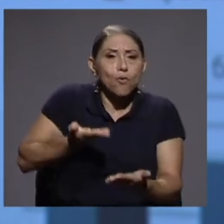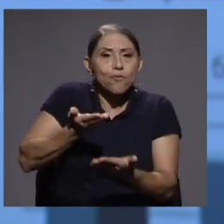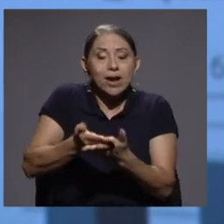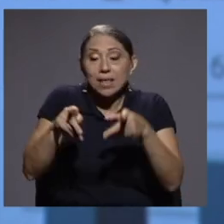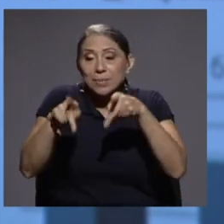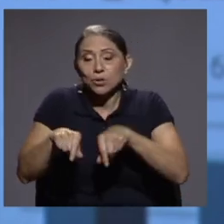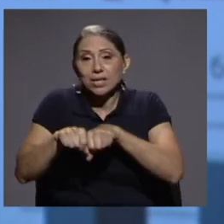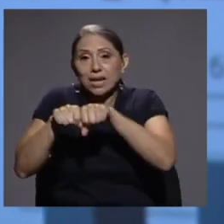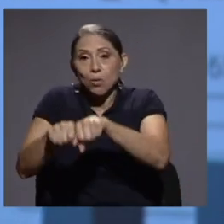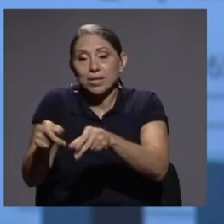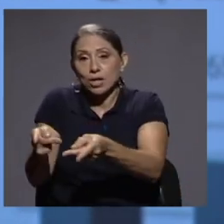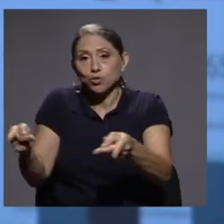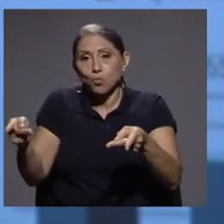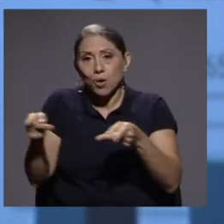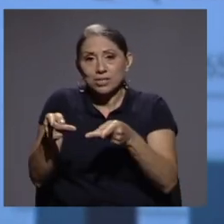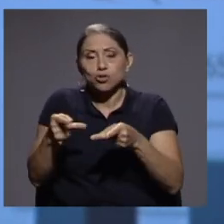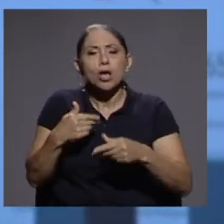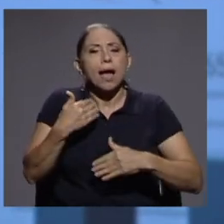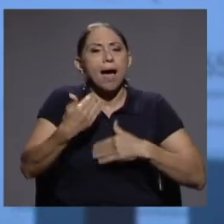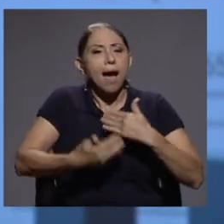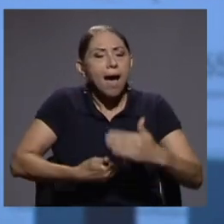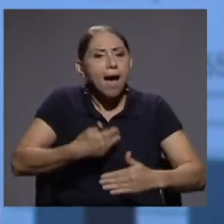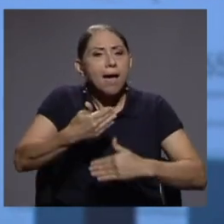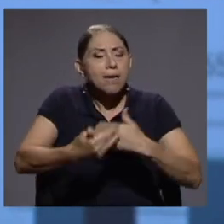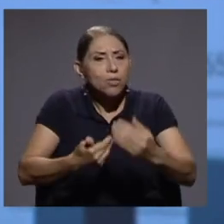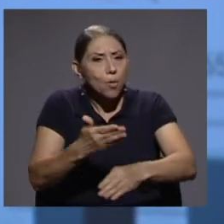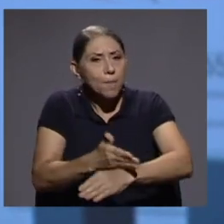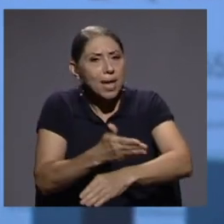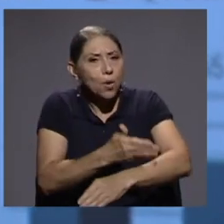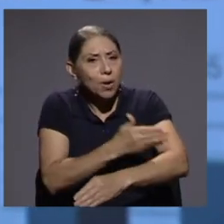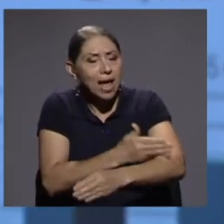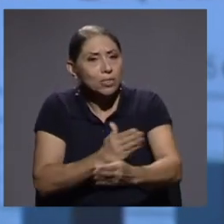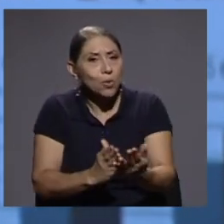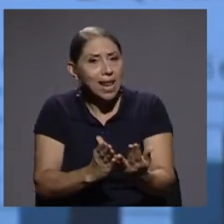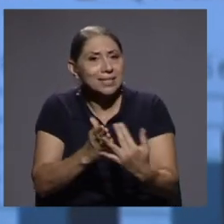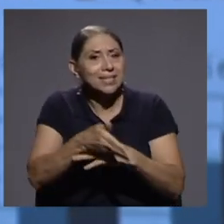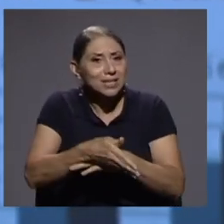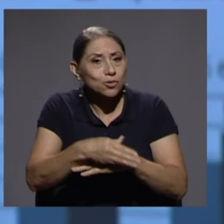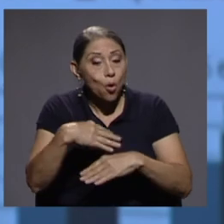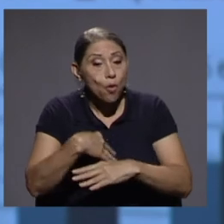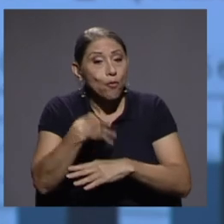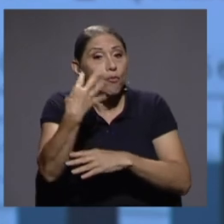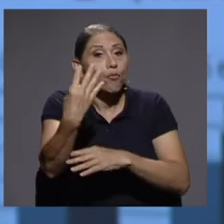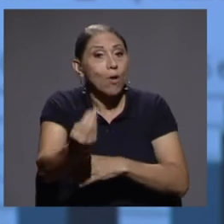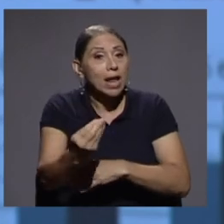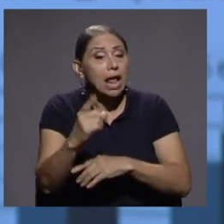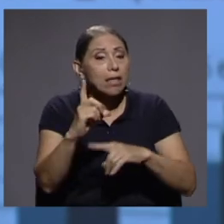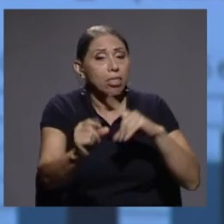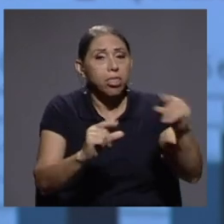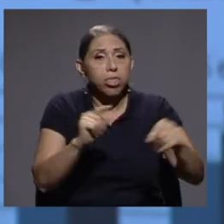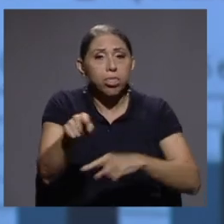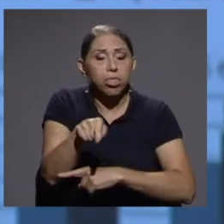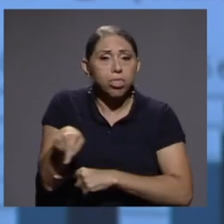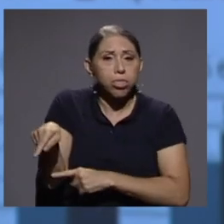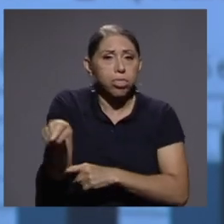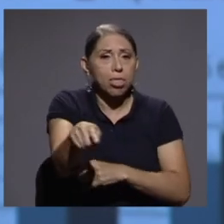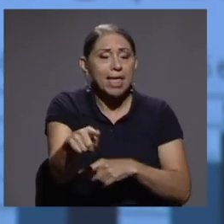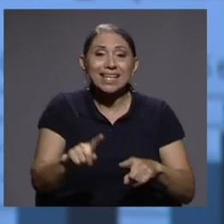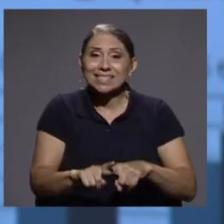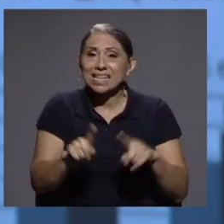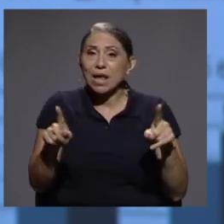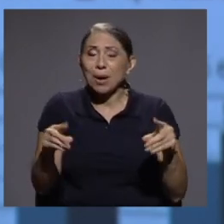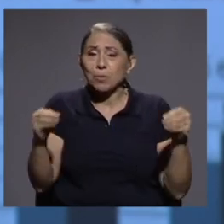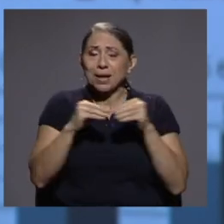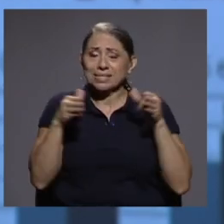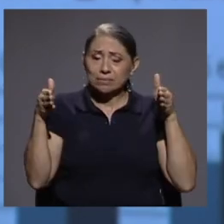ido, digamos, mejorando el acceso en las regiones fuera de la región central, como vimos hace un ratito. Sin embargo, sigue estando la